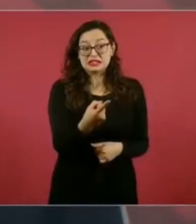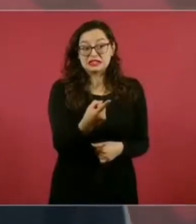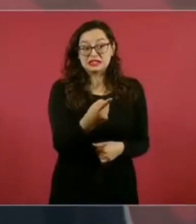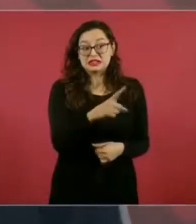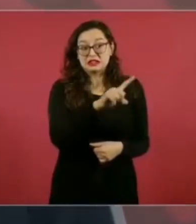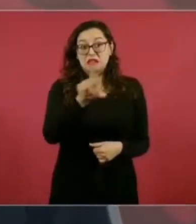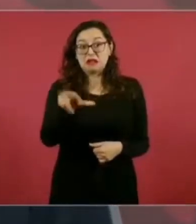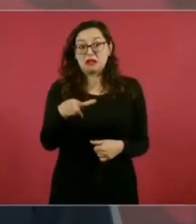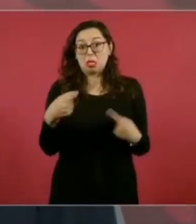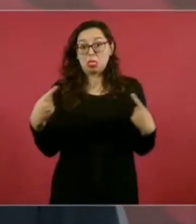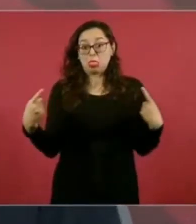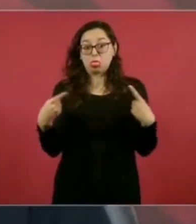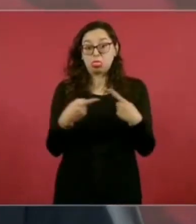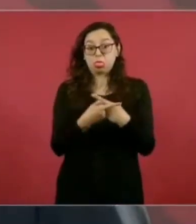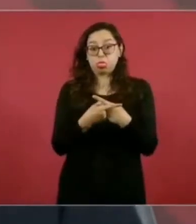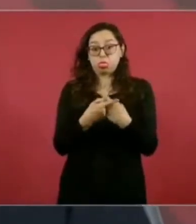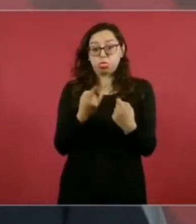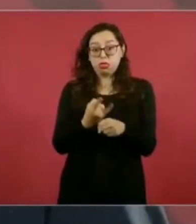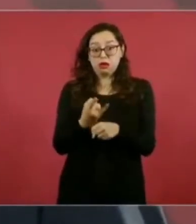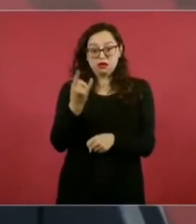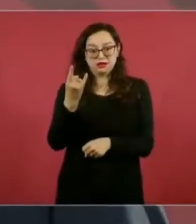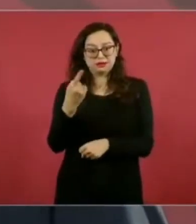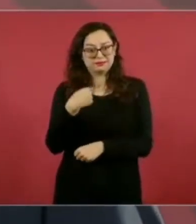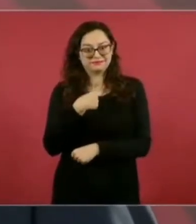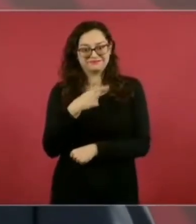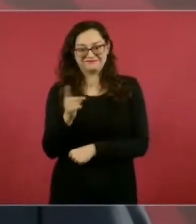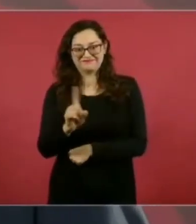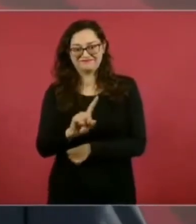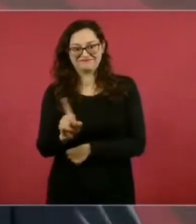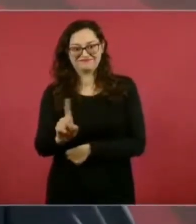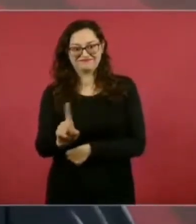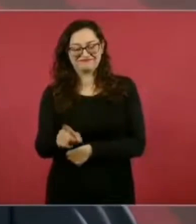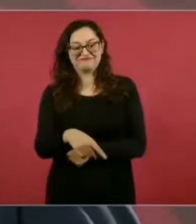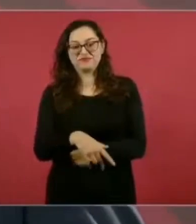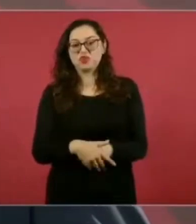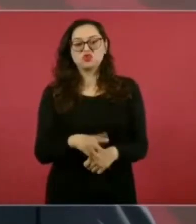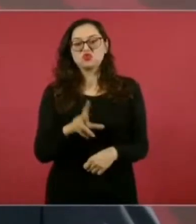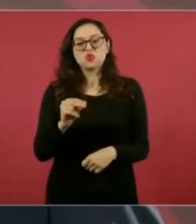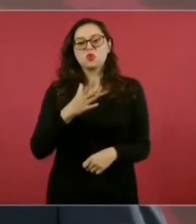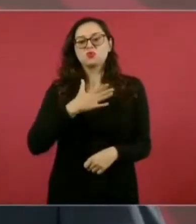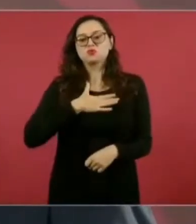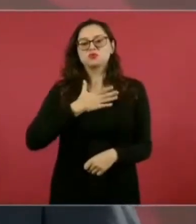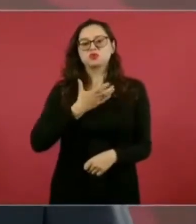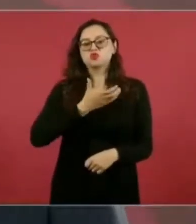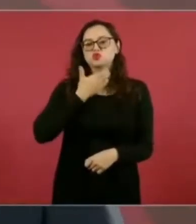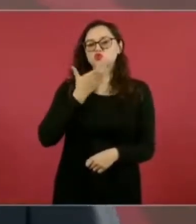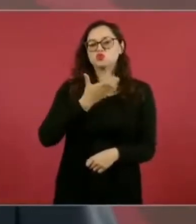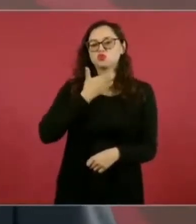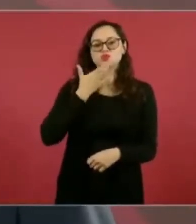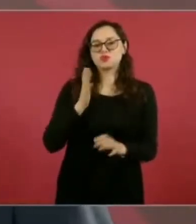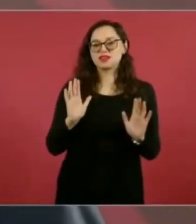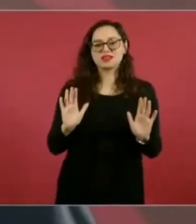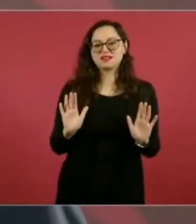cosa y hacer otra o a estar queriendo